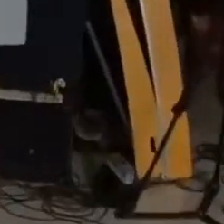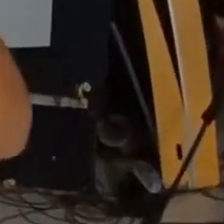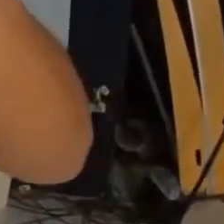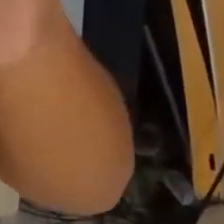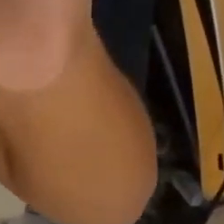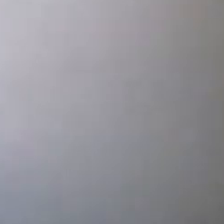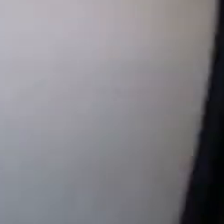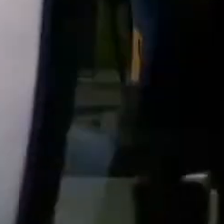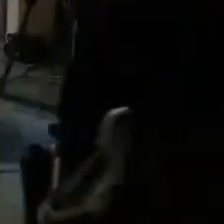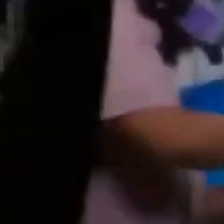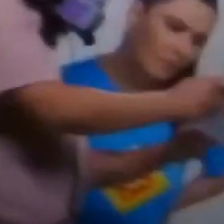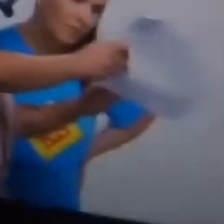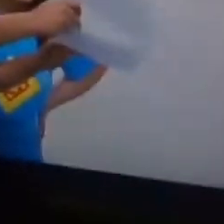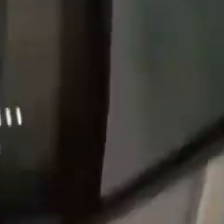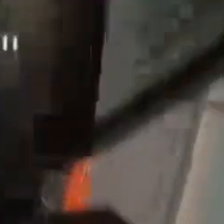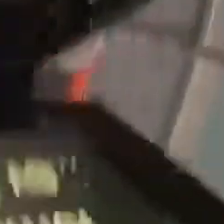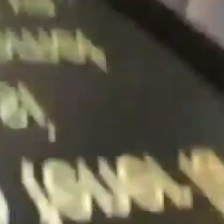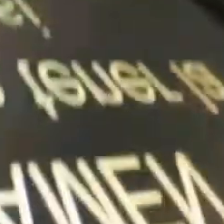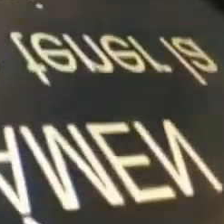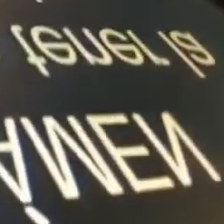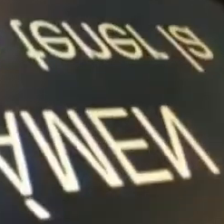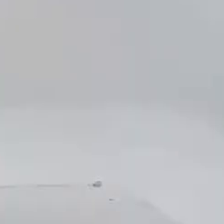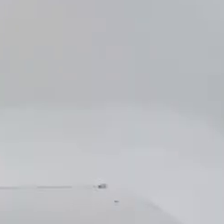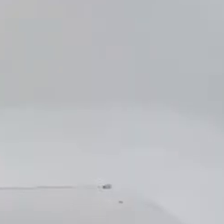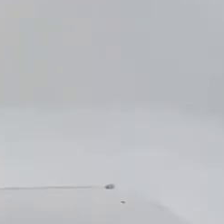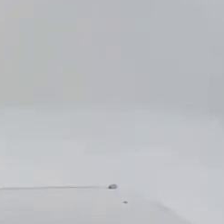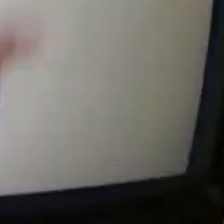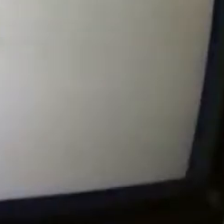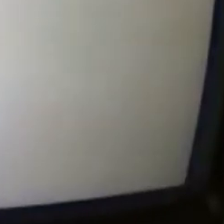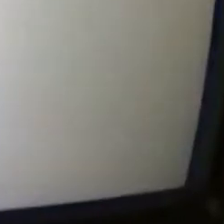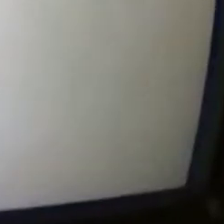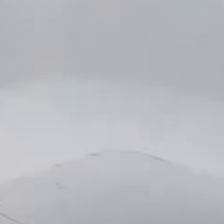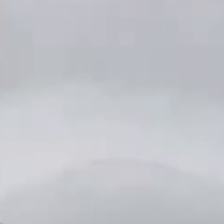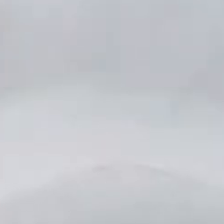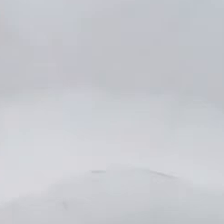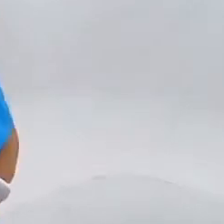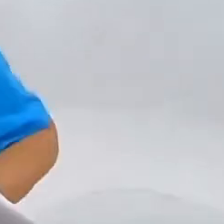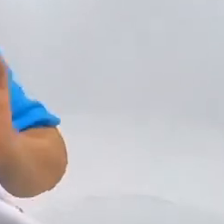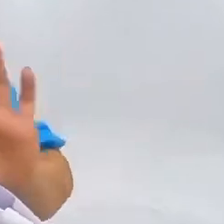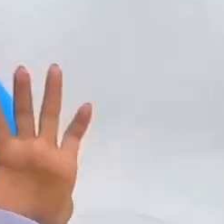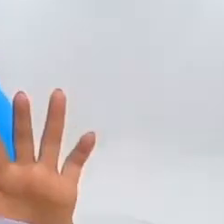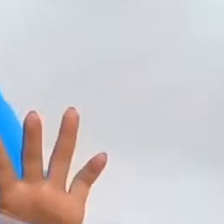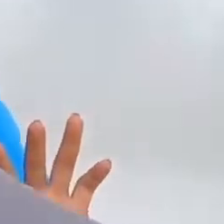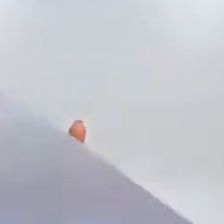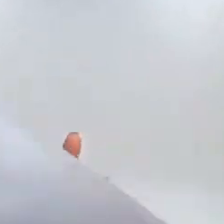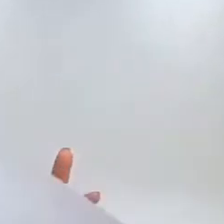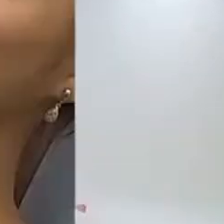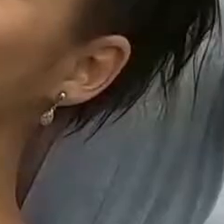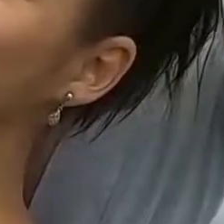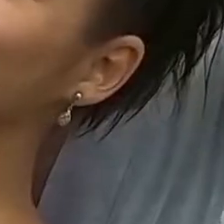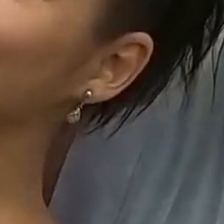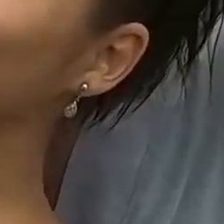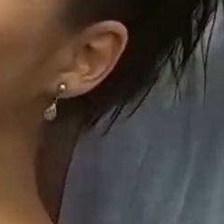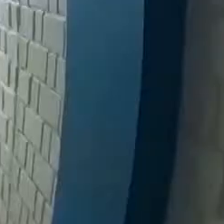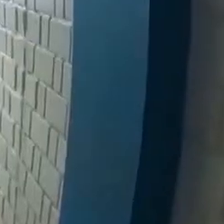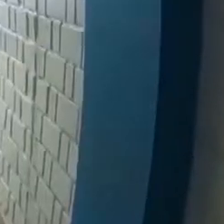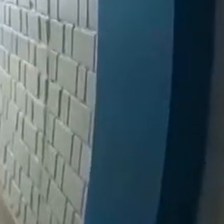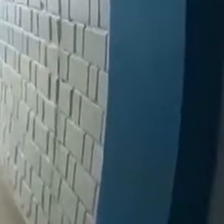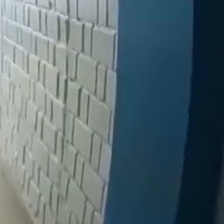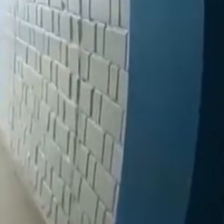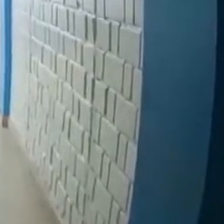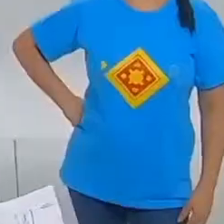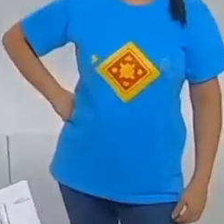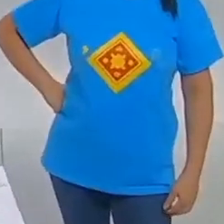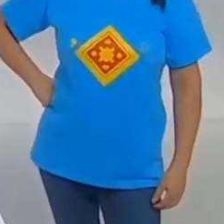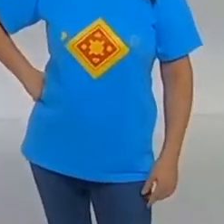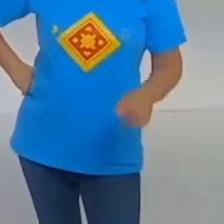Perú. Un esfuerzo diario que realizamos, brindando las herramientas necesarias para su educación. Entender que los niños son la